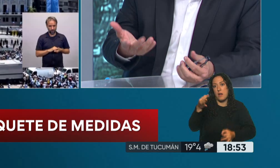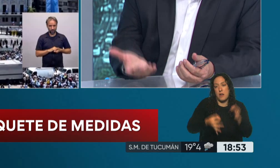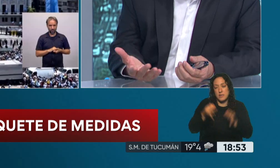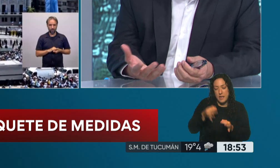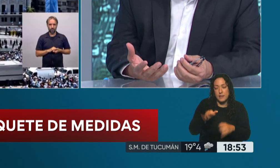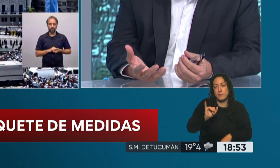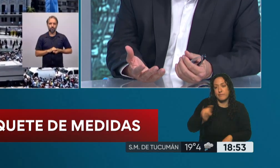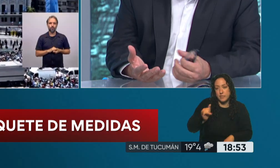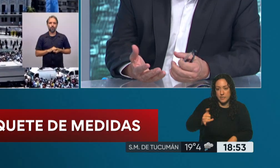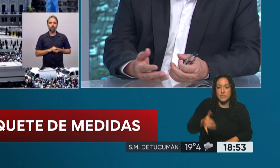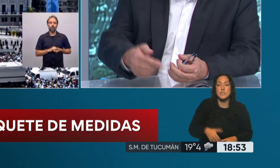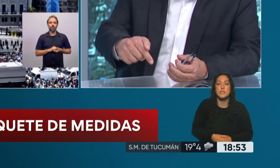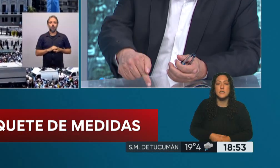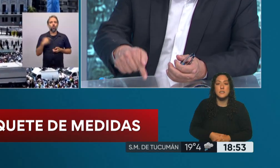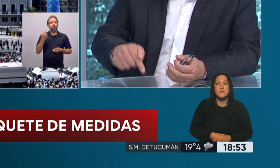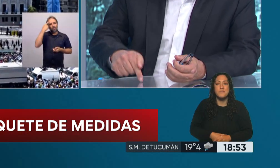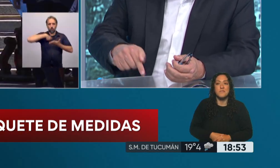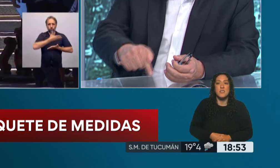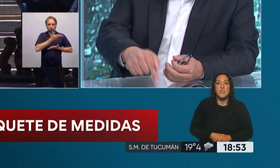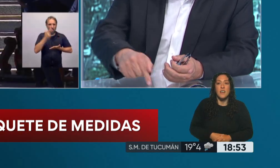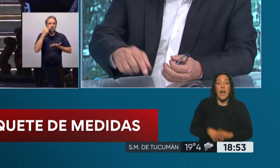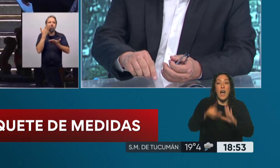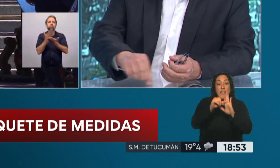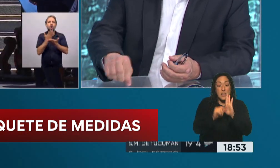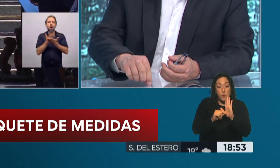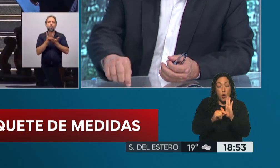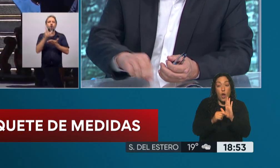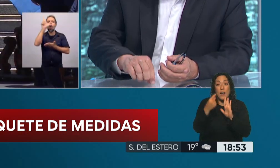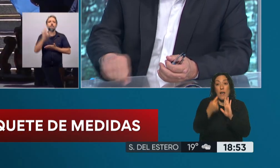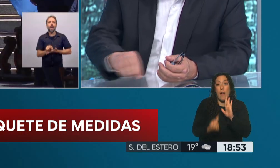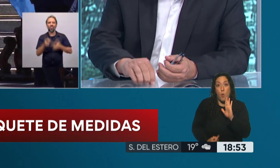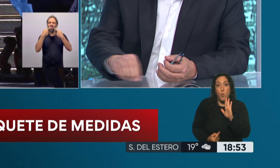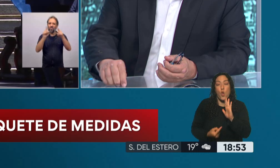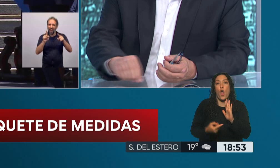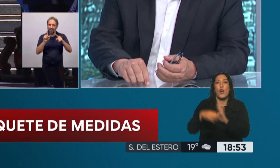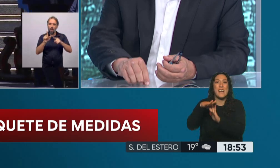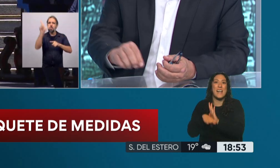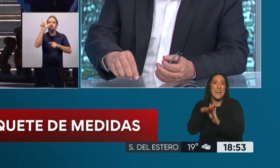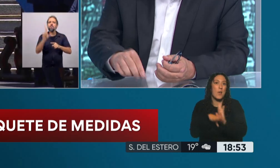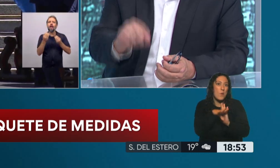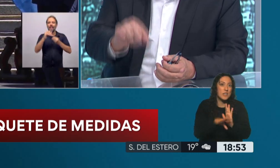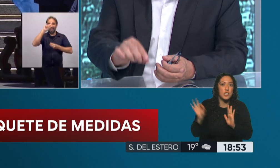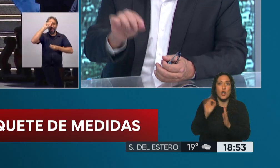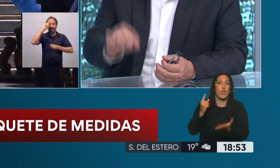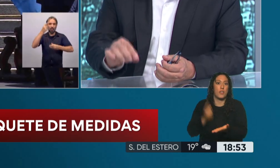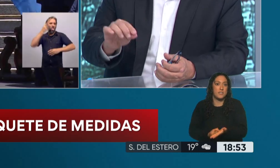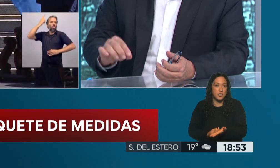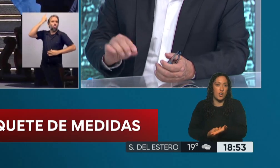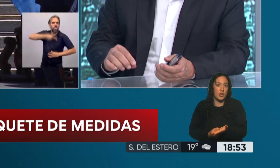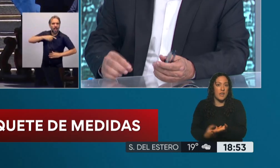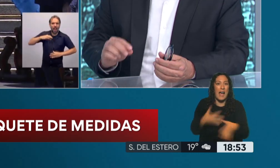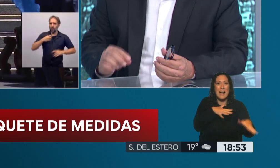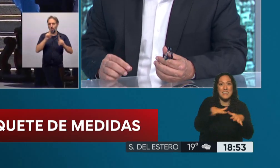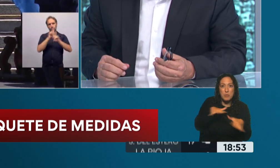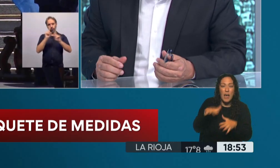corresponden, es decir, lo que se interpreta. Cada uno de esos artículos corresponde a algún tipo de regulación o alguna medida que afecta a distintas actividades